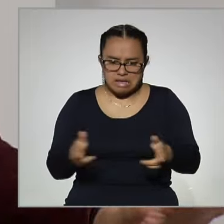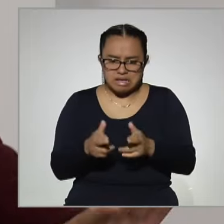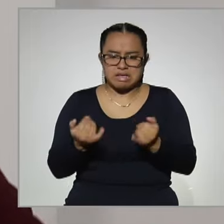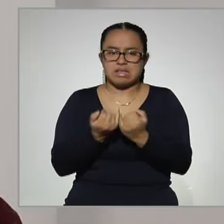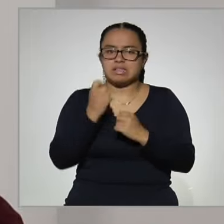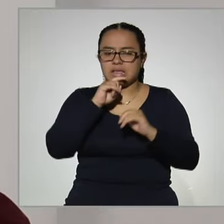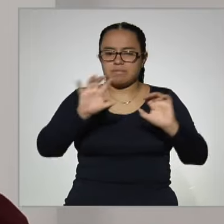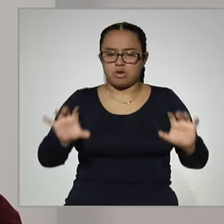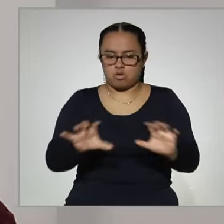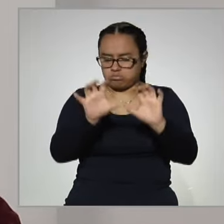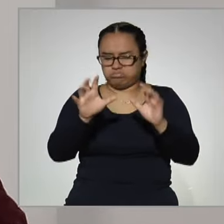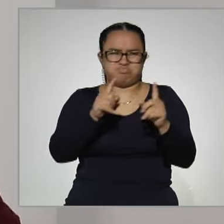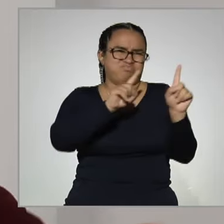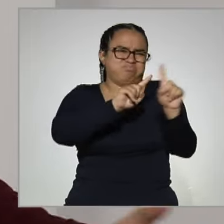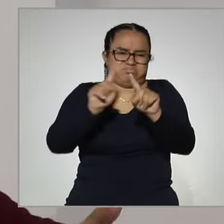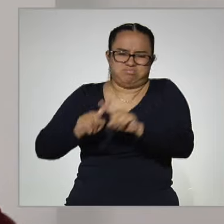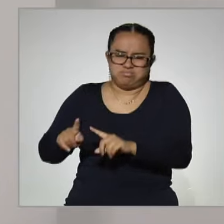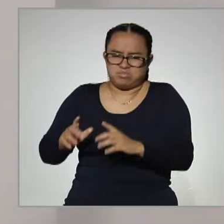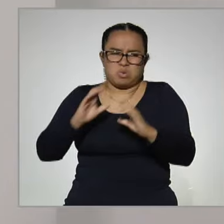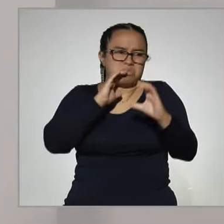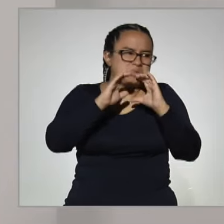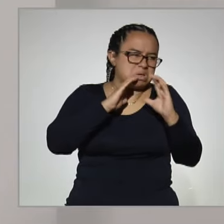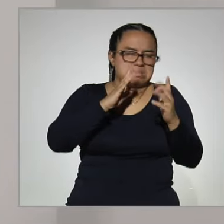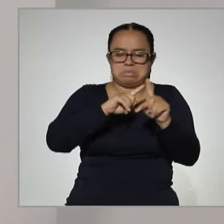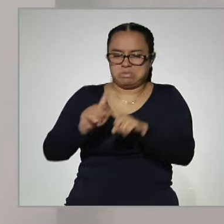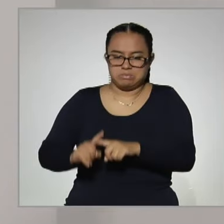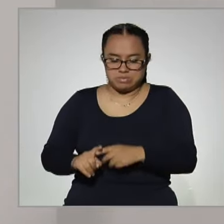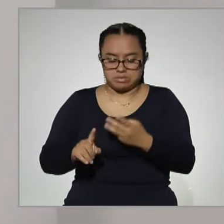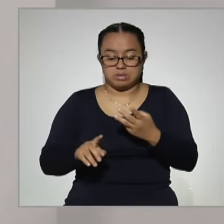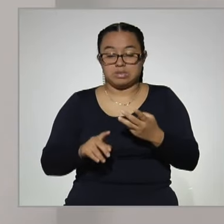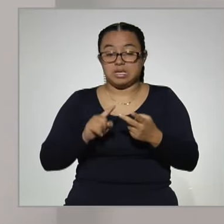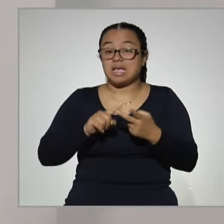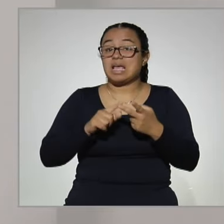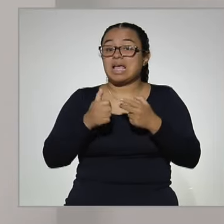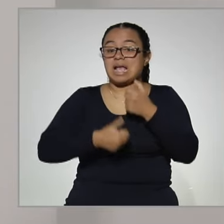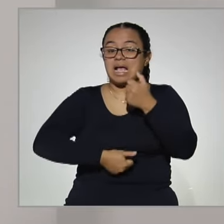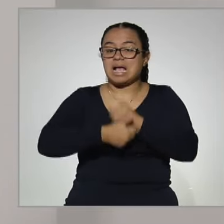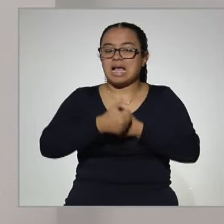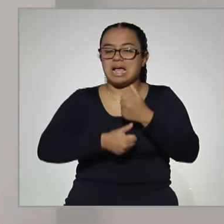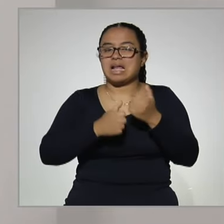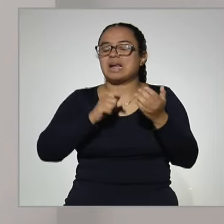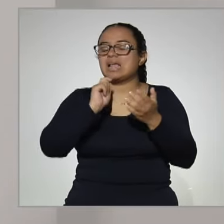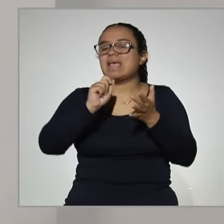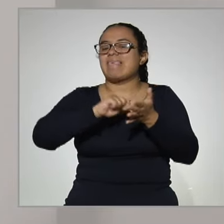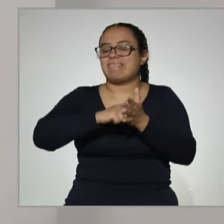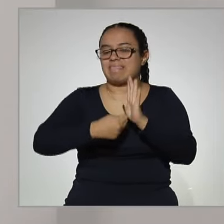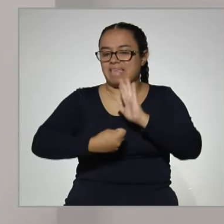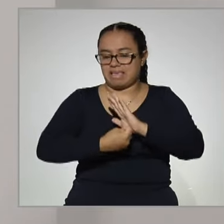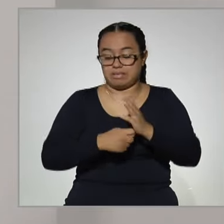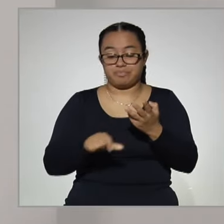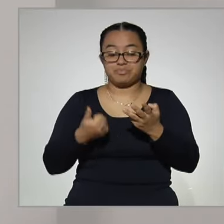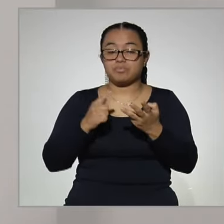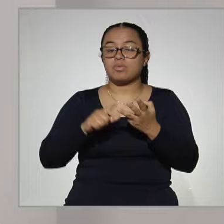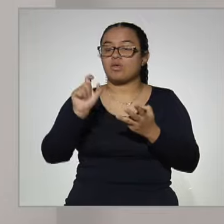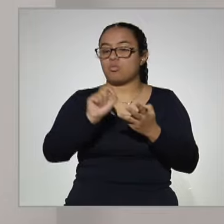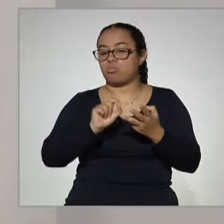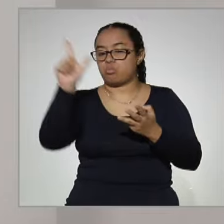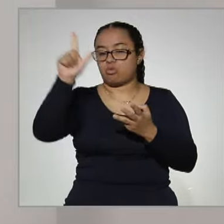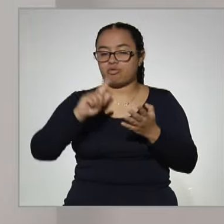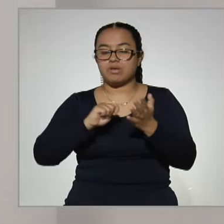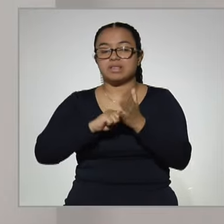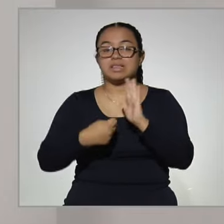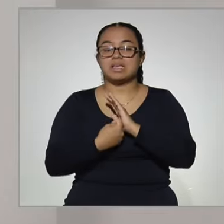computación, ¿no? O sea, comunicación, lo que sea. Son carreras del tipo técnico. Y el profesional técnico, que